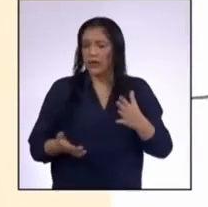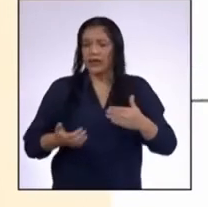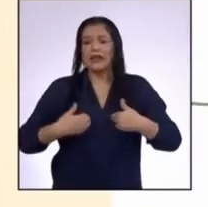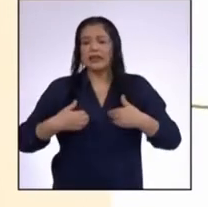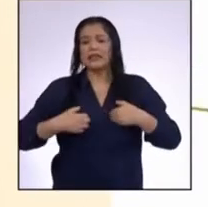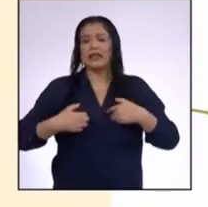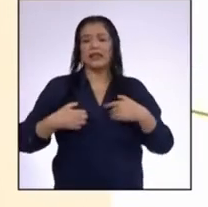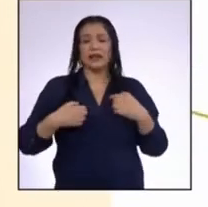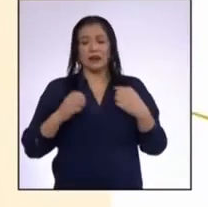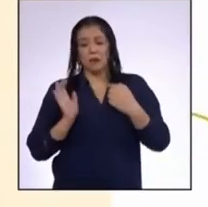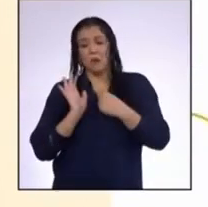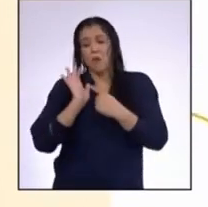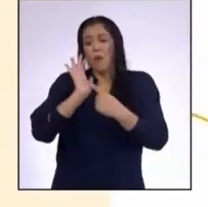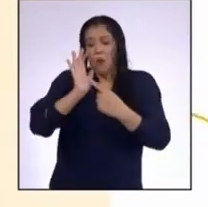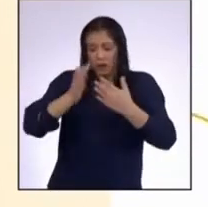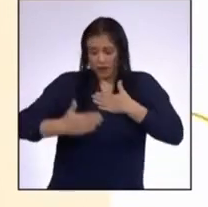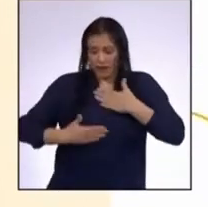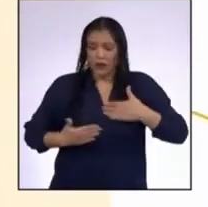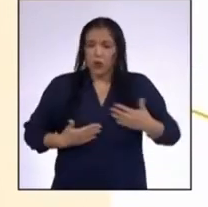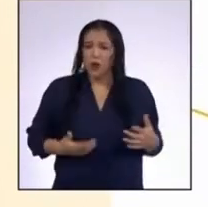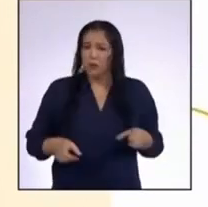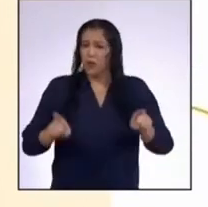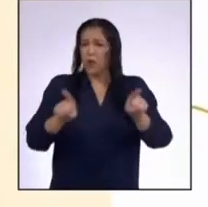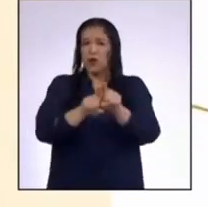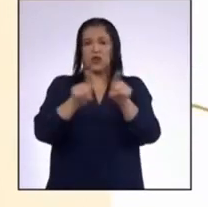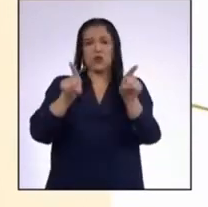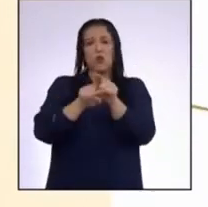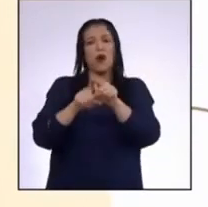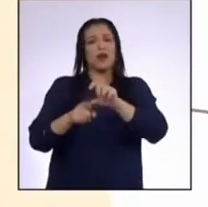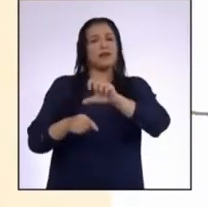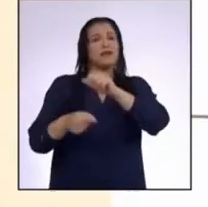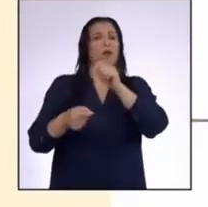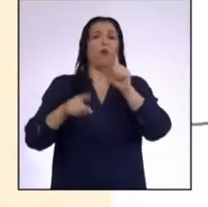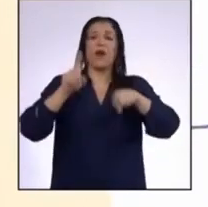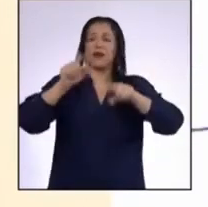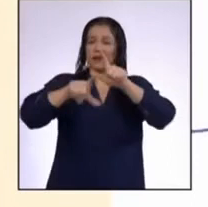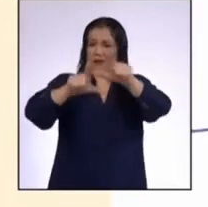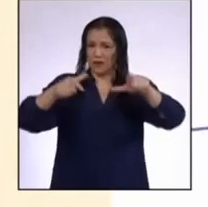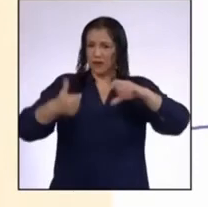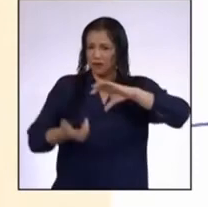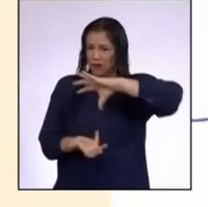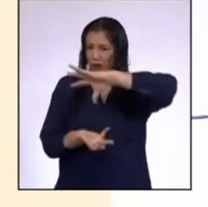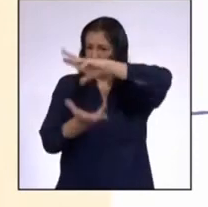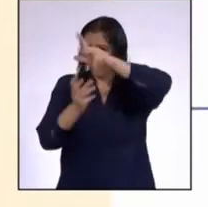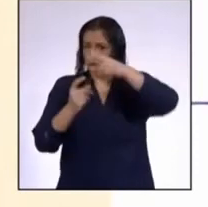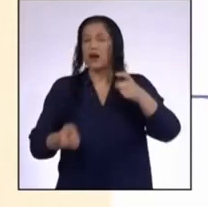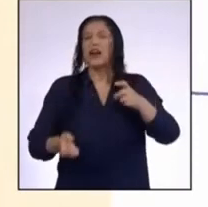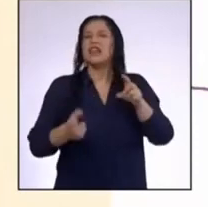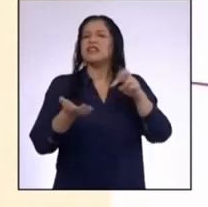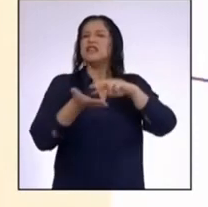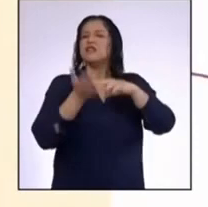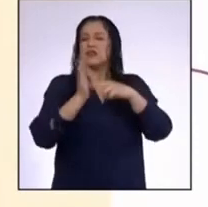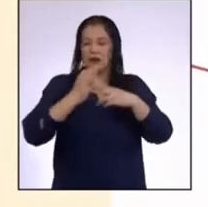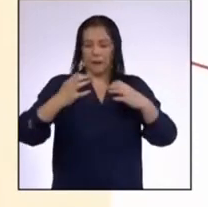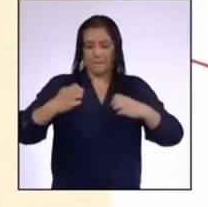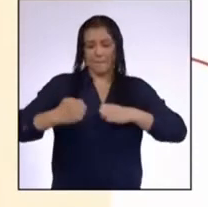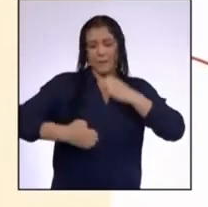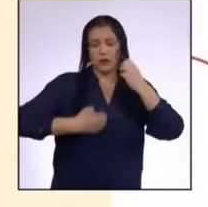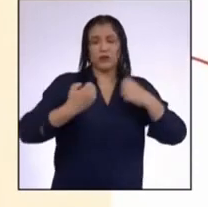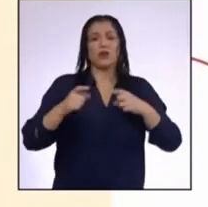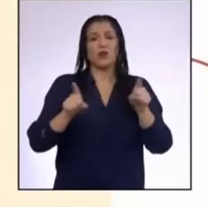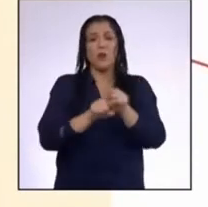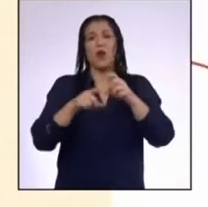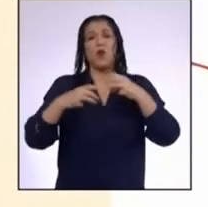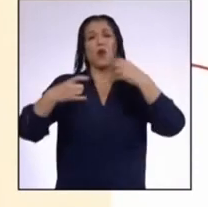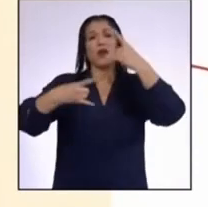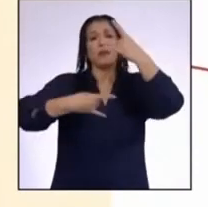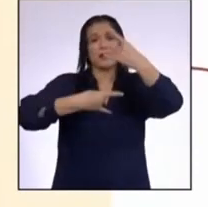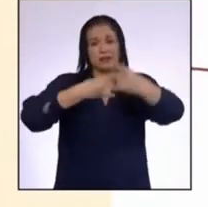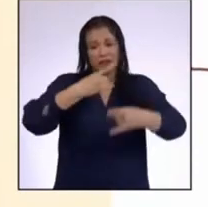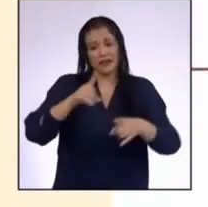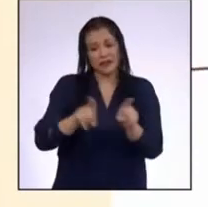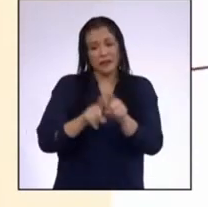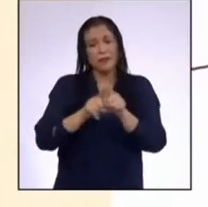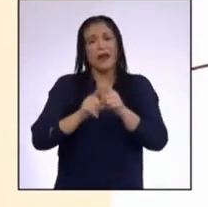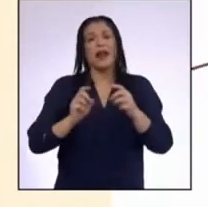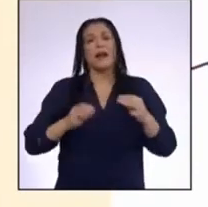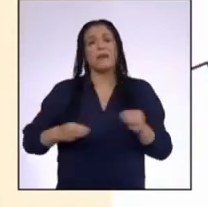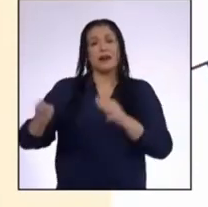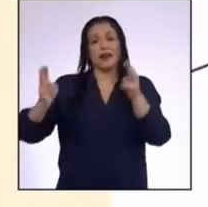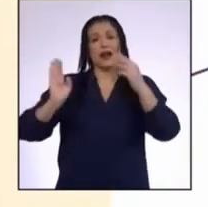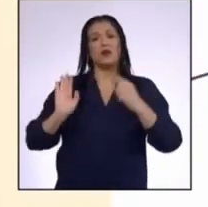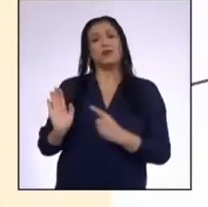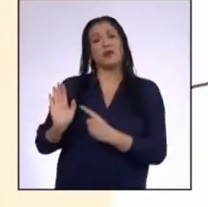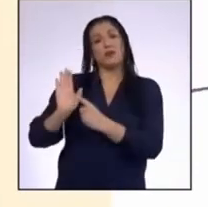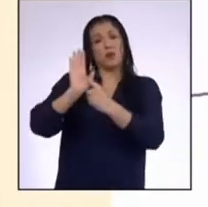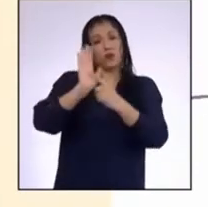expresiones corporales similares en cualquier parte del mundo Es decir, las emociones son universales Así como la forma en la que las